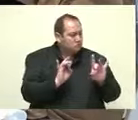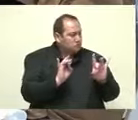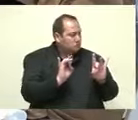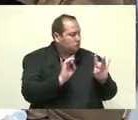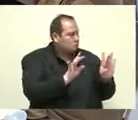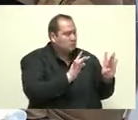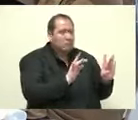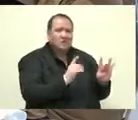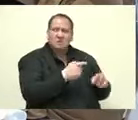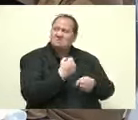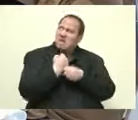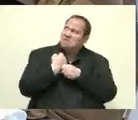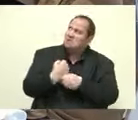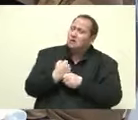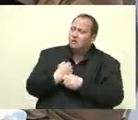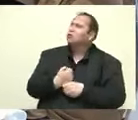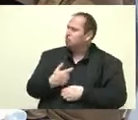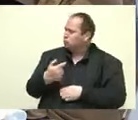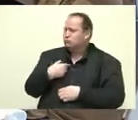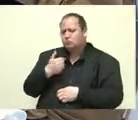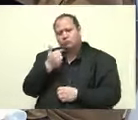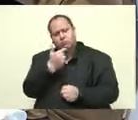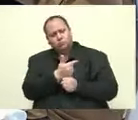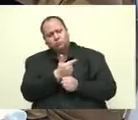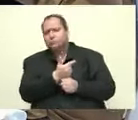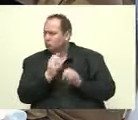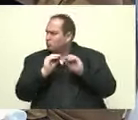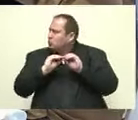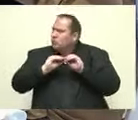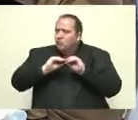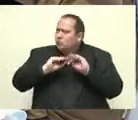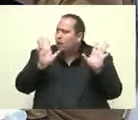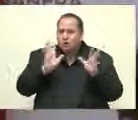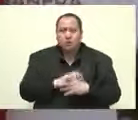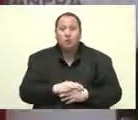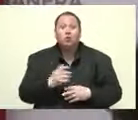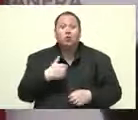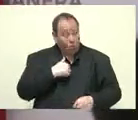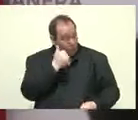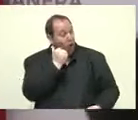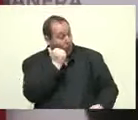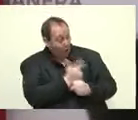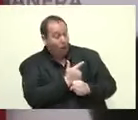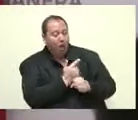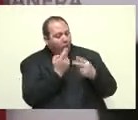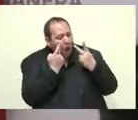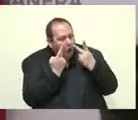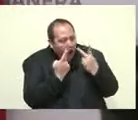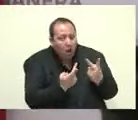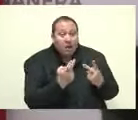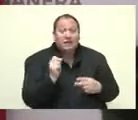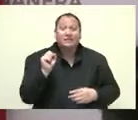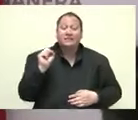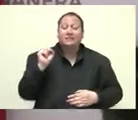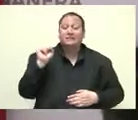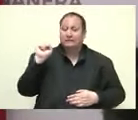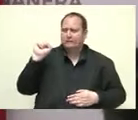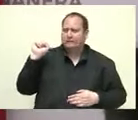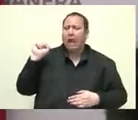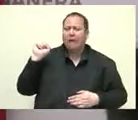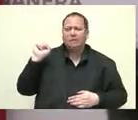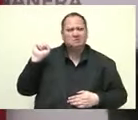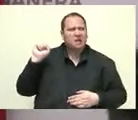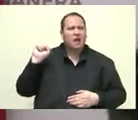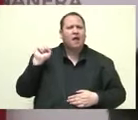manifestación. Claro que me percaté, incluso tal me percaté el mismo sábado temprano, bueno,